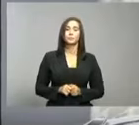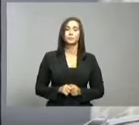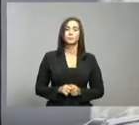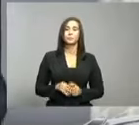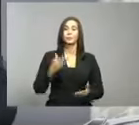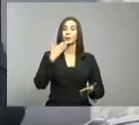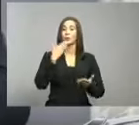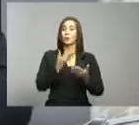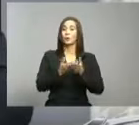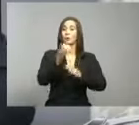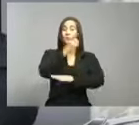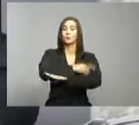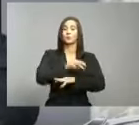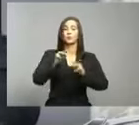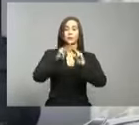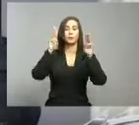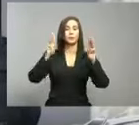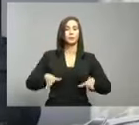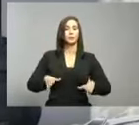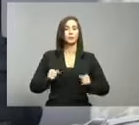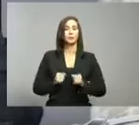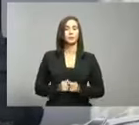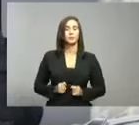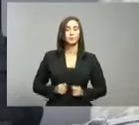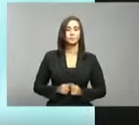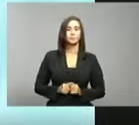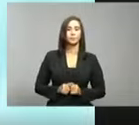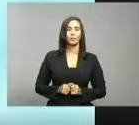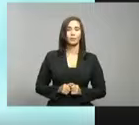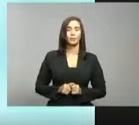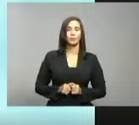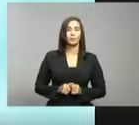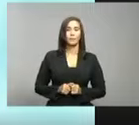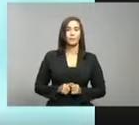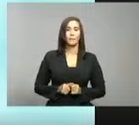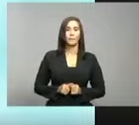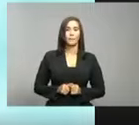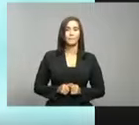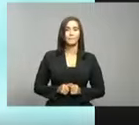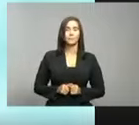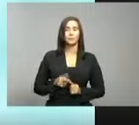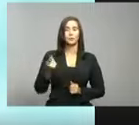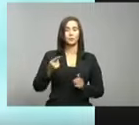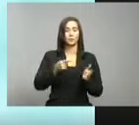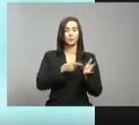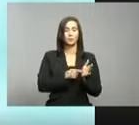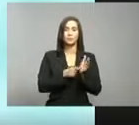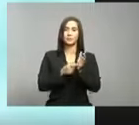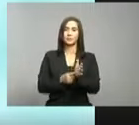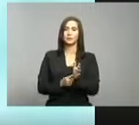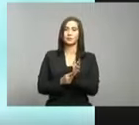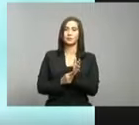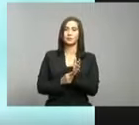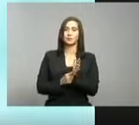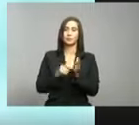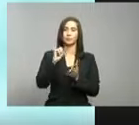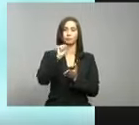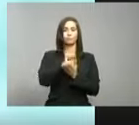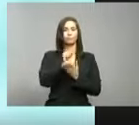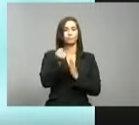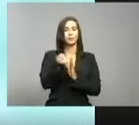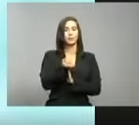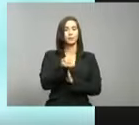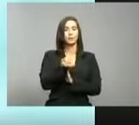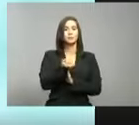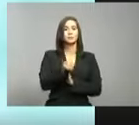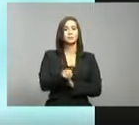Buenos días, Ministro. Quisiera preguntar, presentarle un caso que a